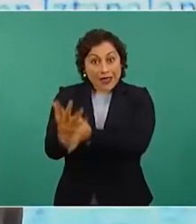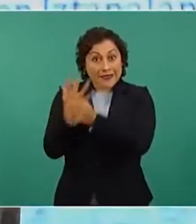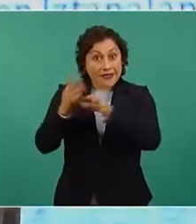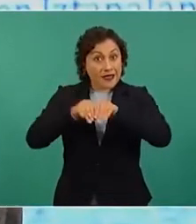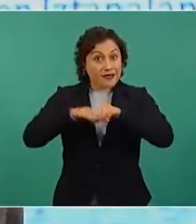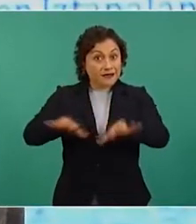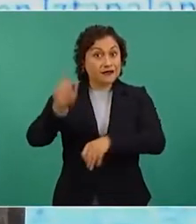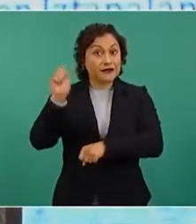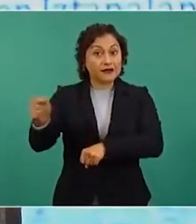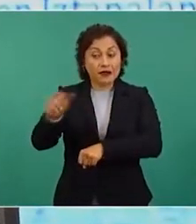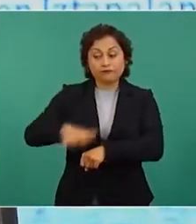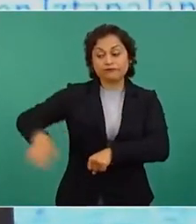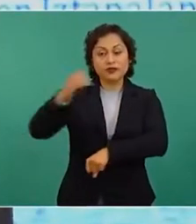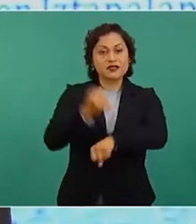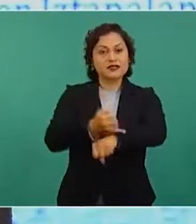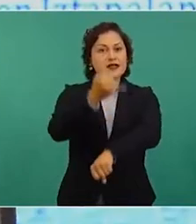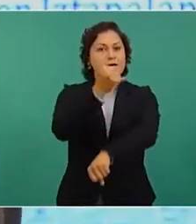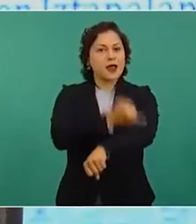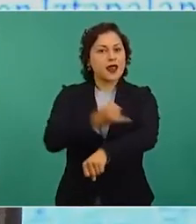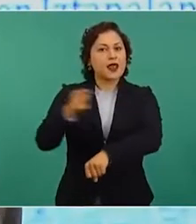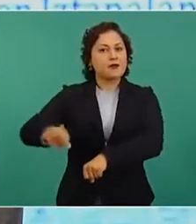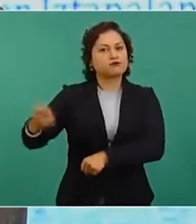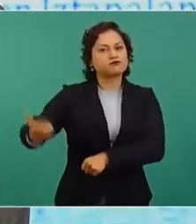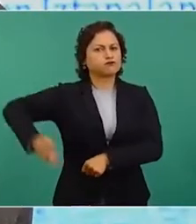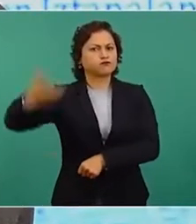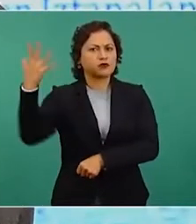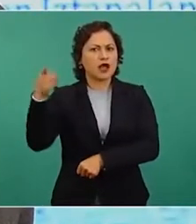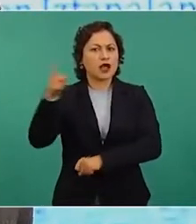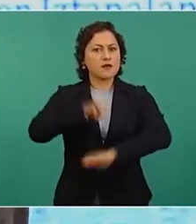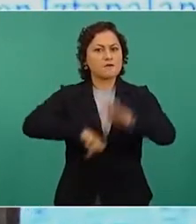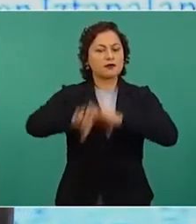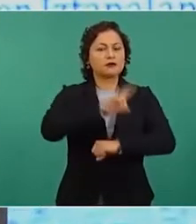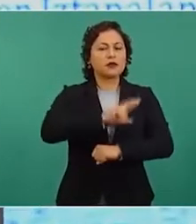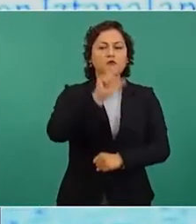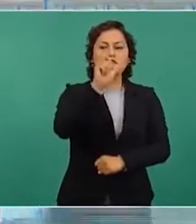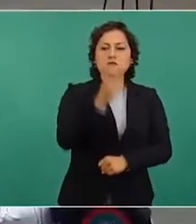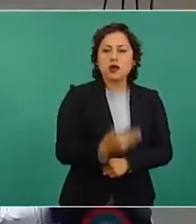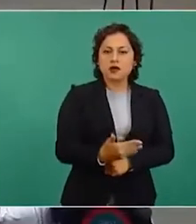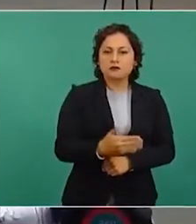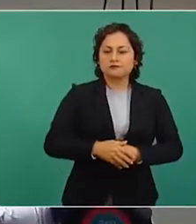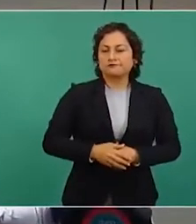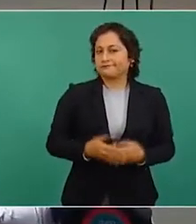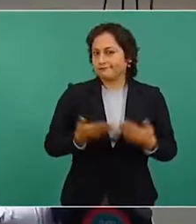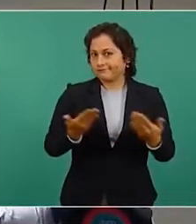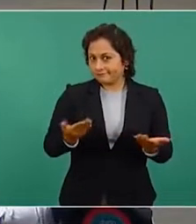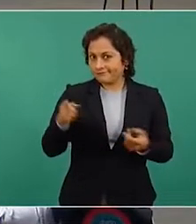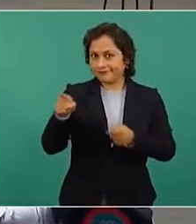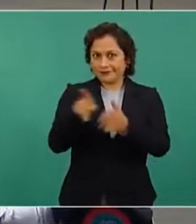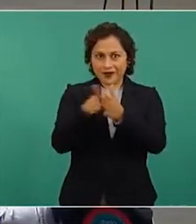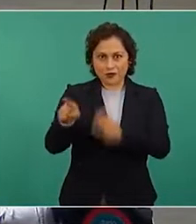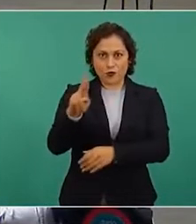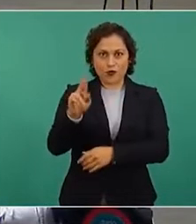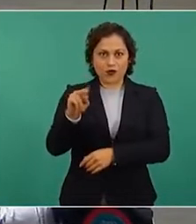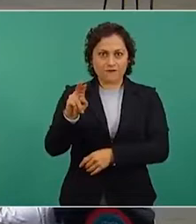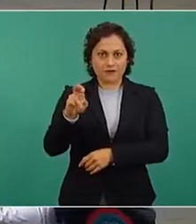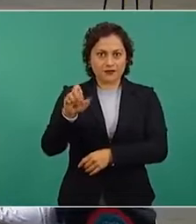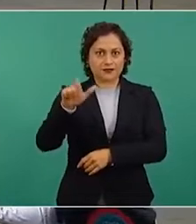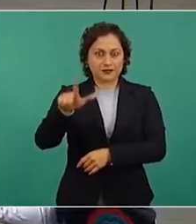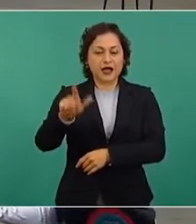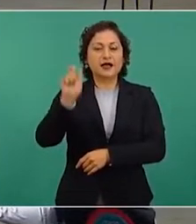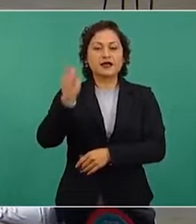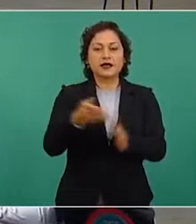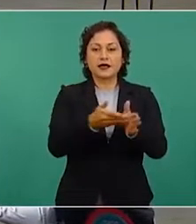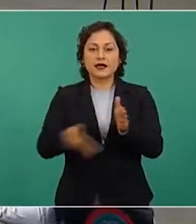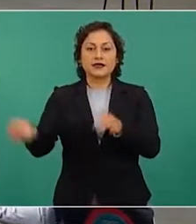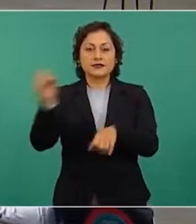registra precios más altos que las empresas privadas. Según El Universal, en la semana del 14